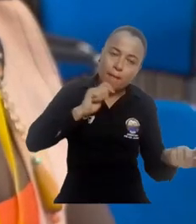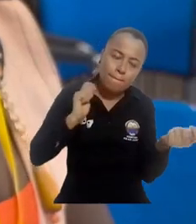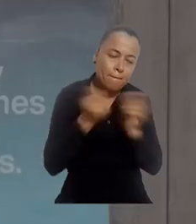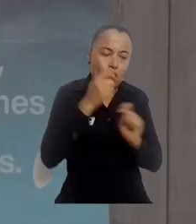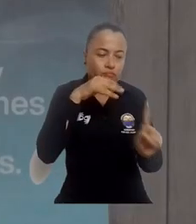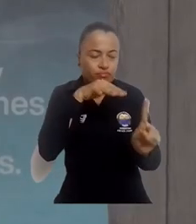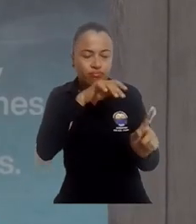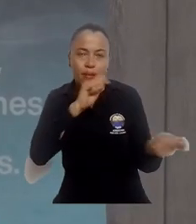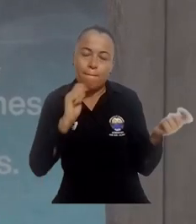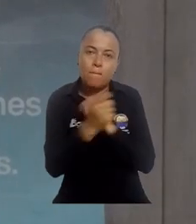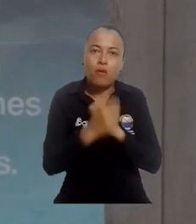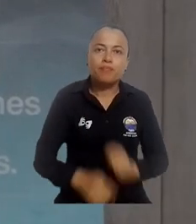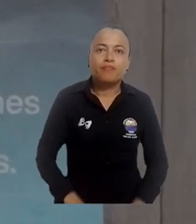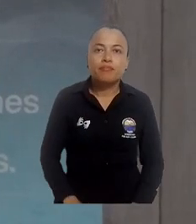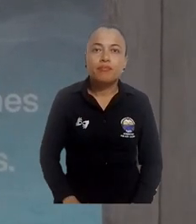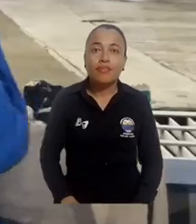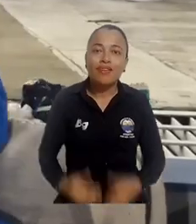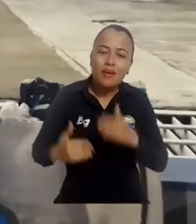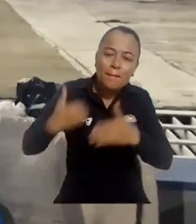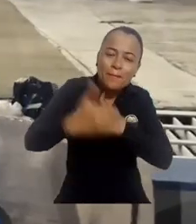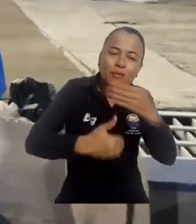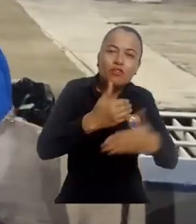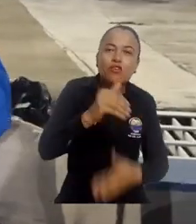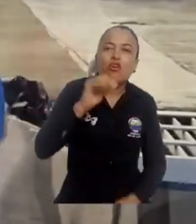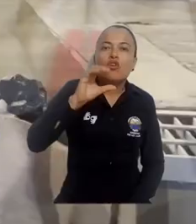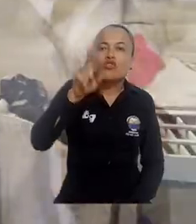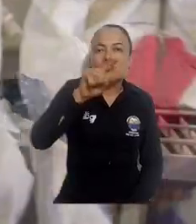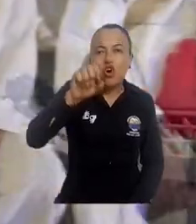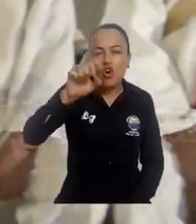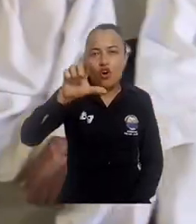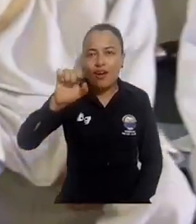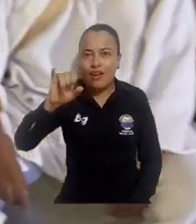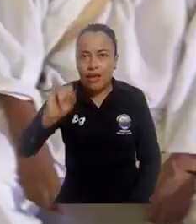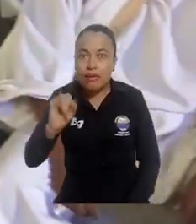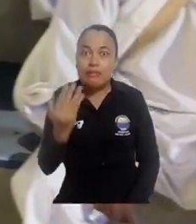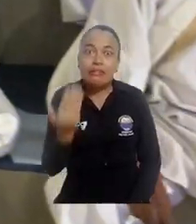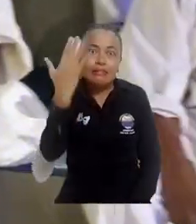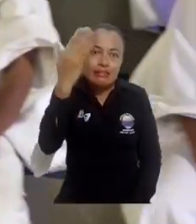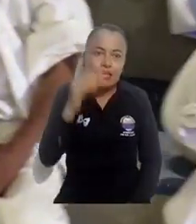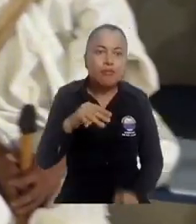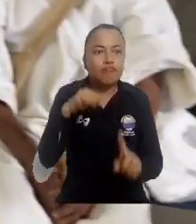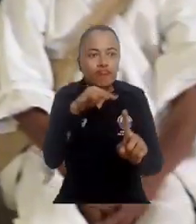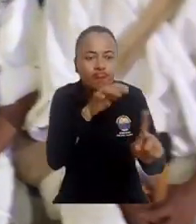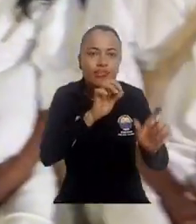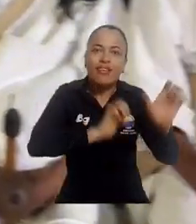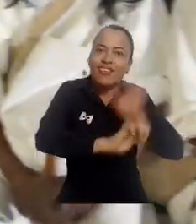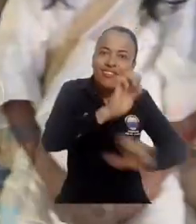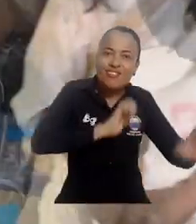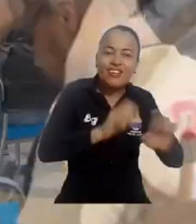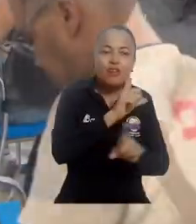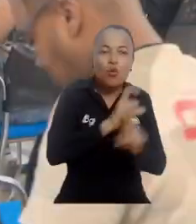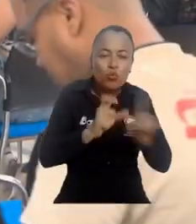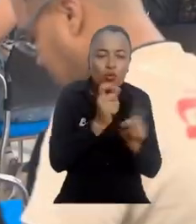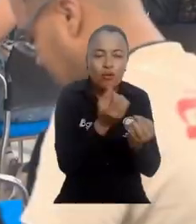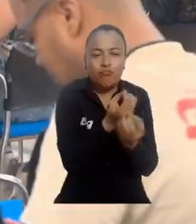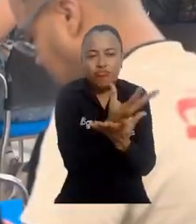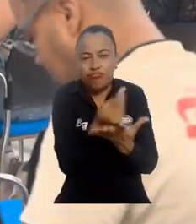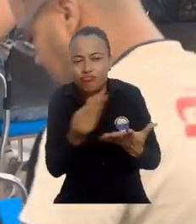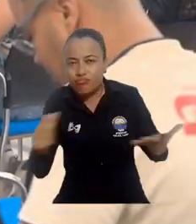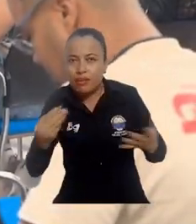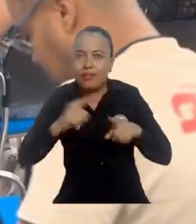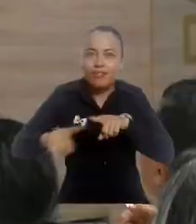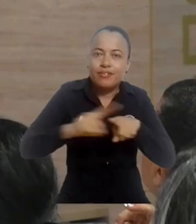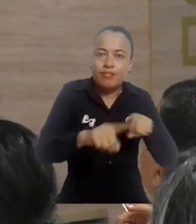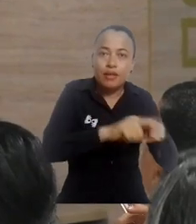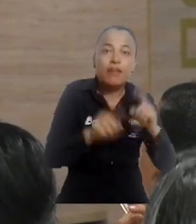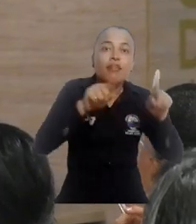transformación. El Congreso Soleil se convierte en una plataforma esencial para la defensa y promoción de la diversidad cultural y el intercambio